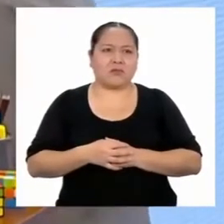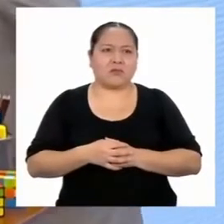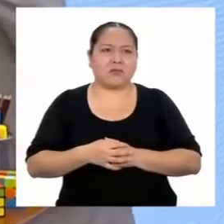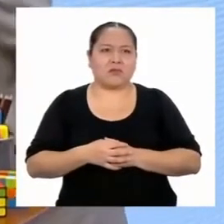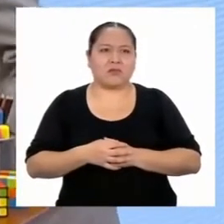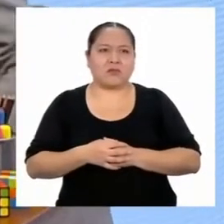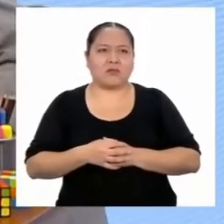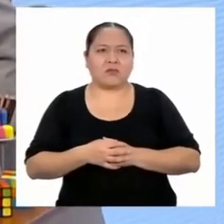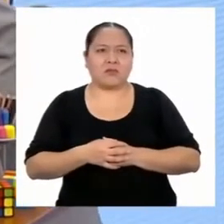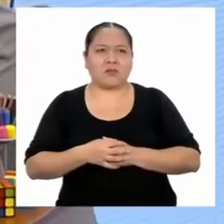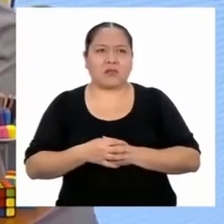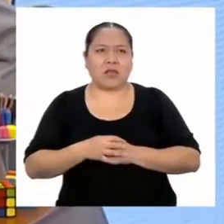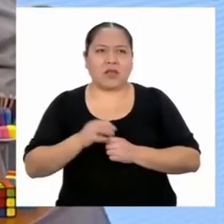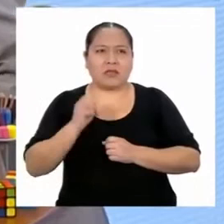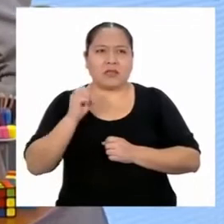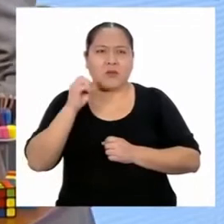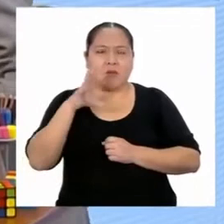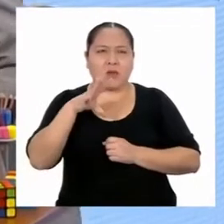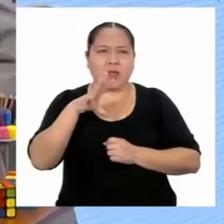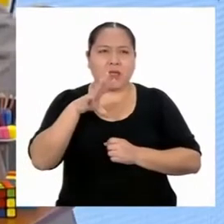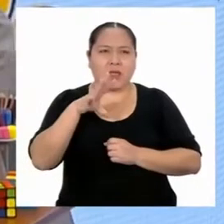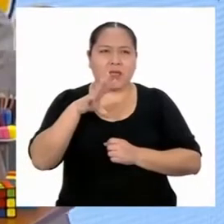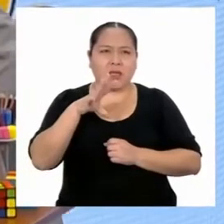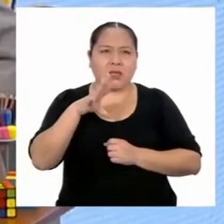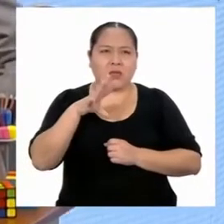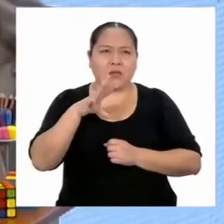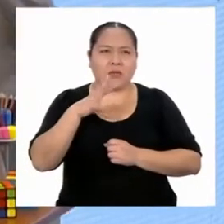¡Está prendido!